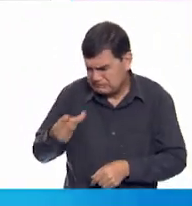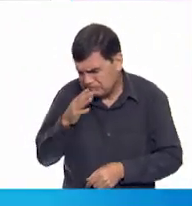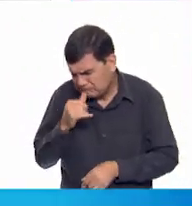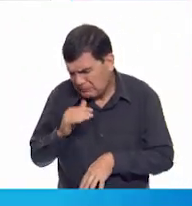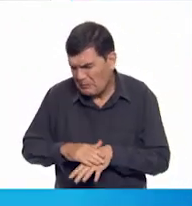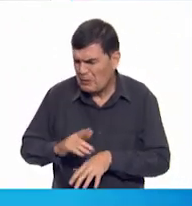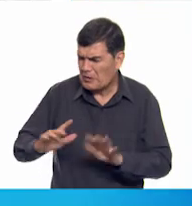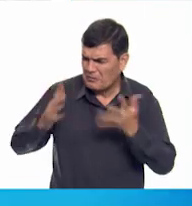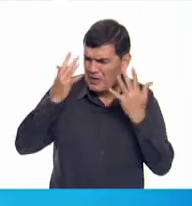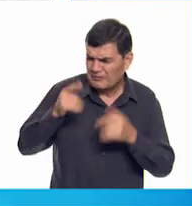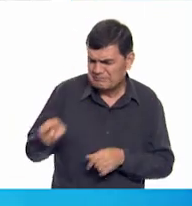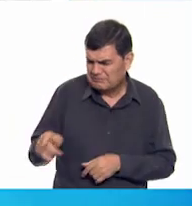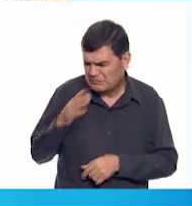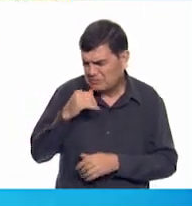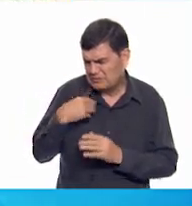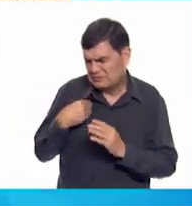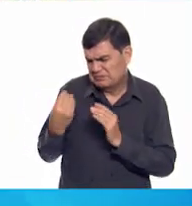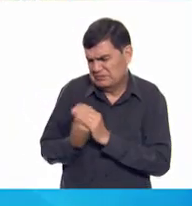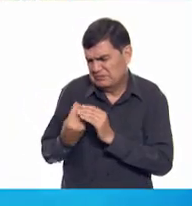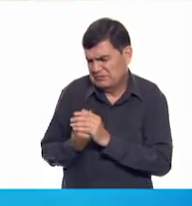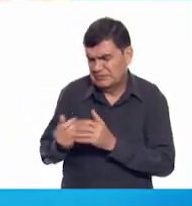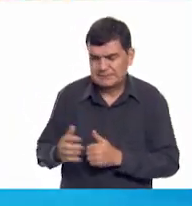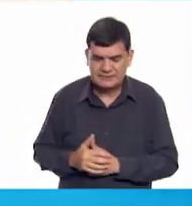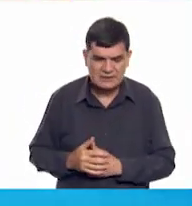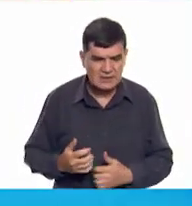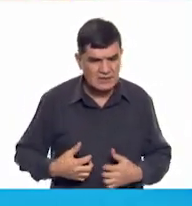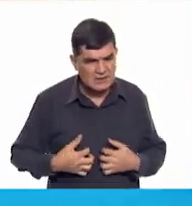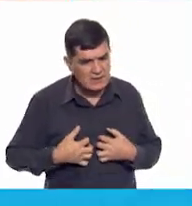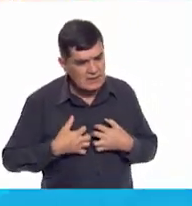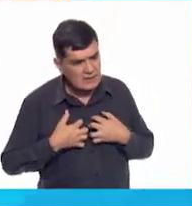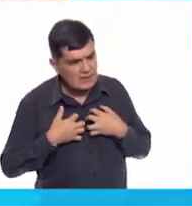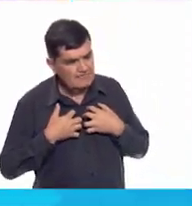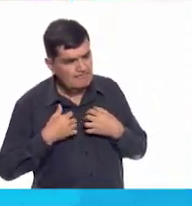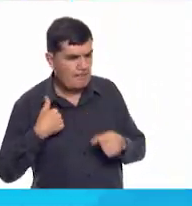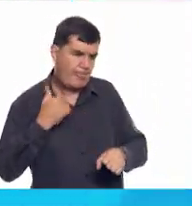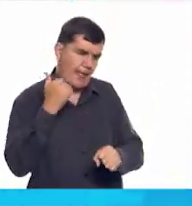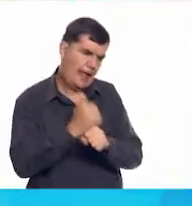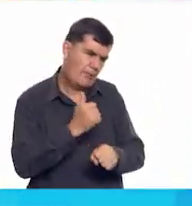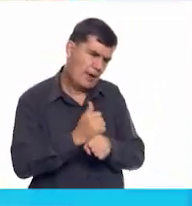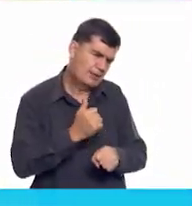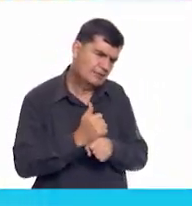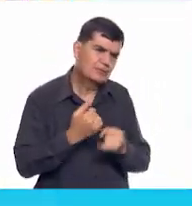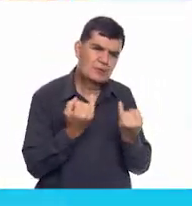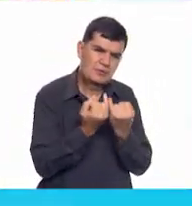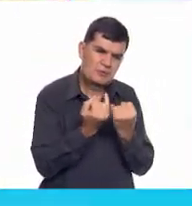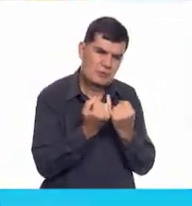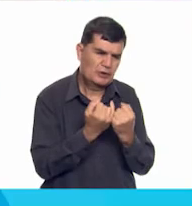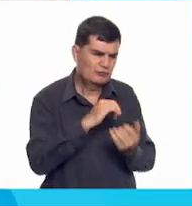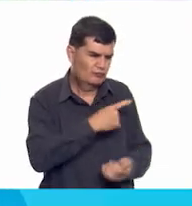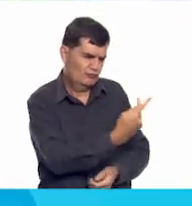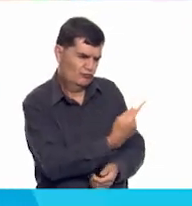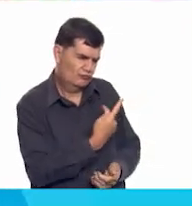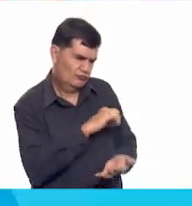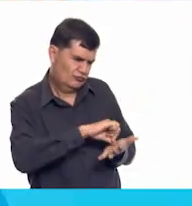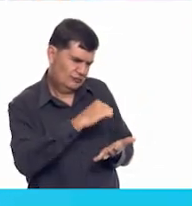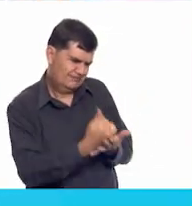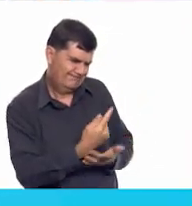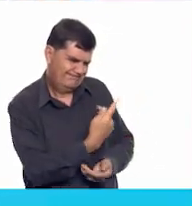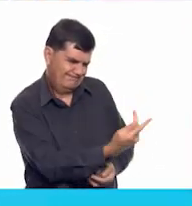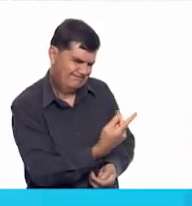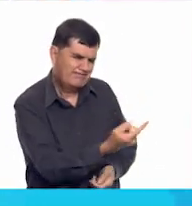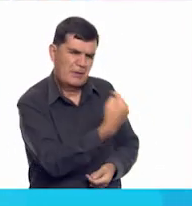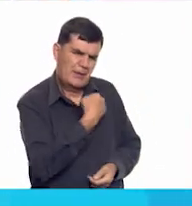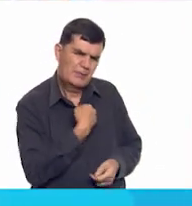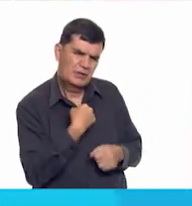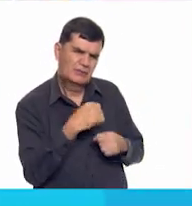son de lo más exclusivas. Enojado, Pony fue con su abuelo, quien también era de baja estatura, a buscar algún